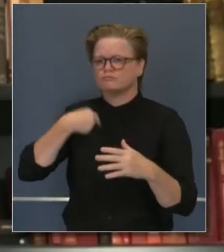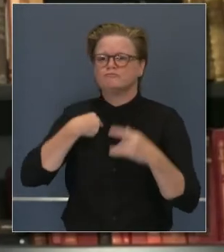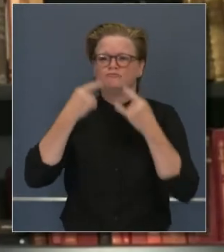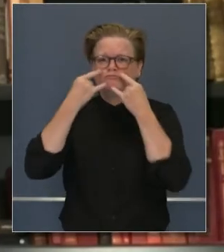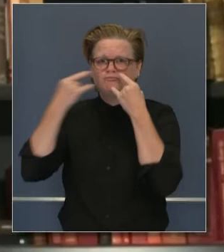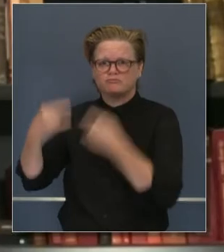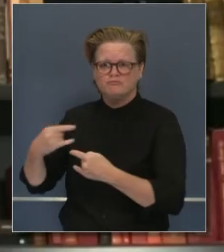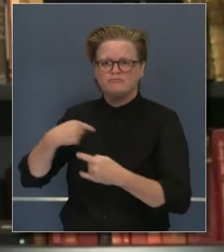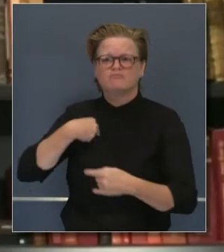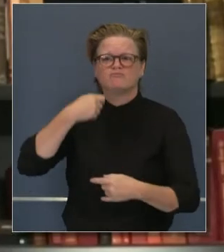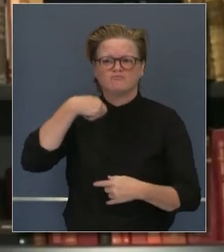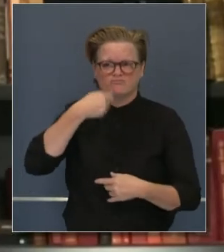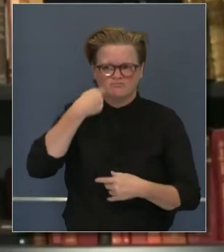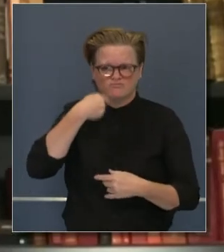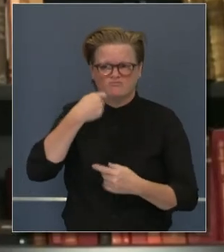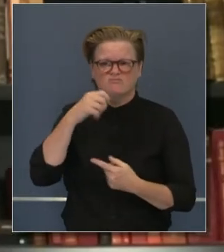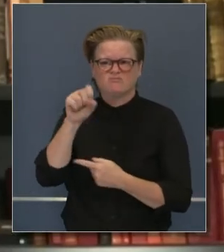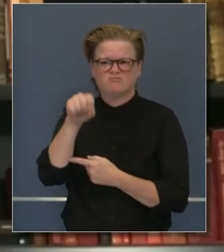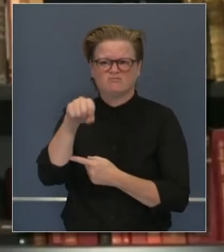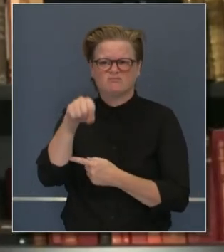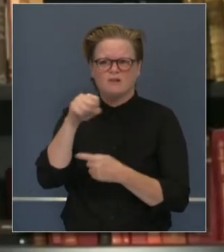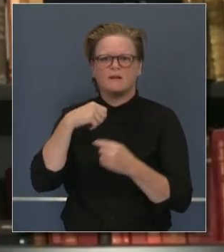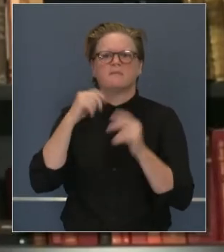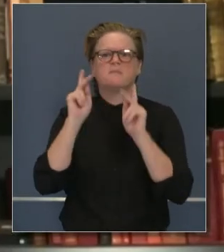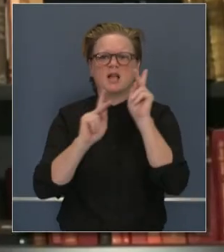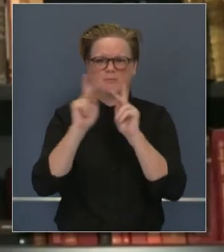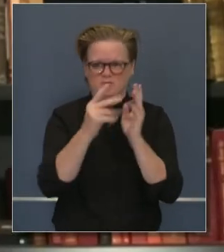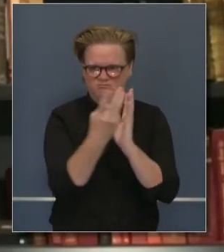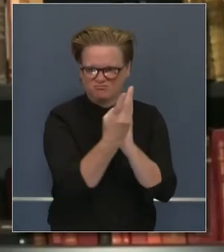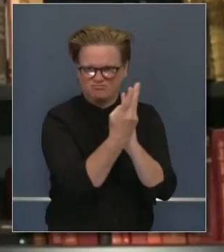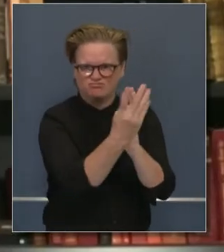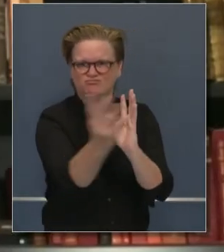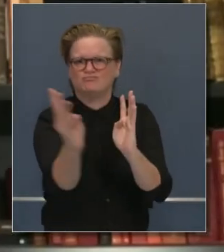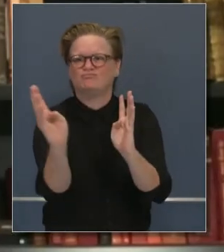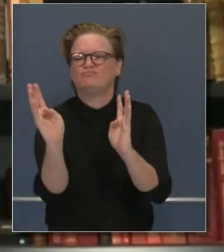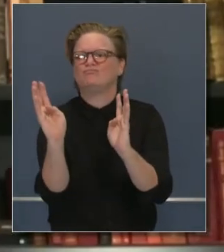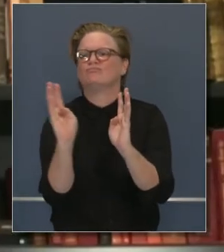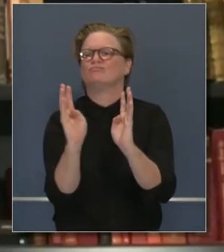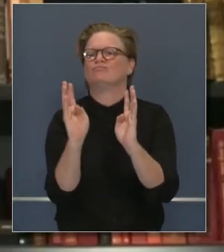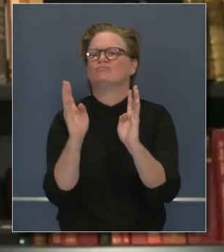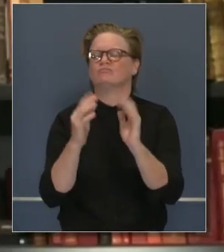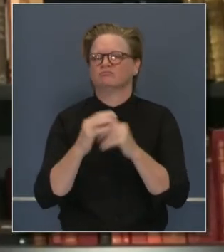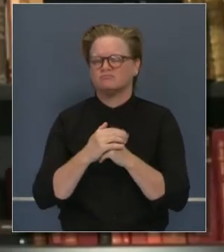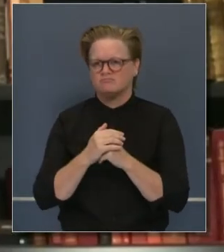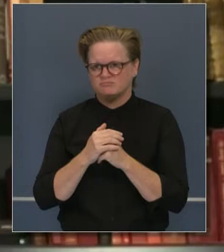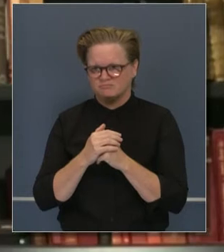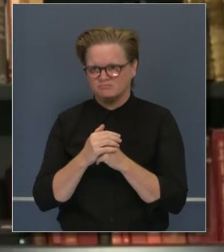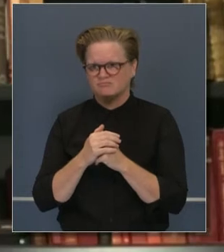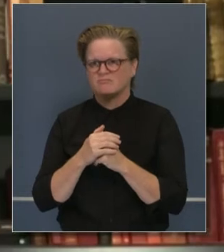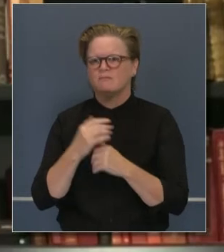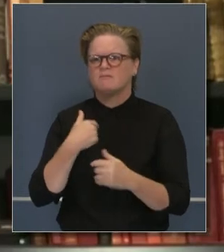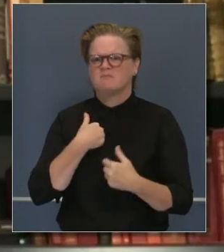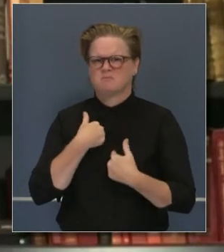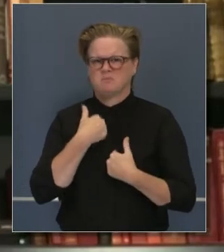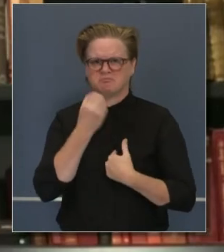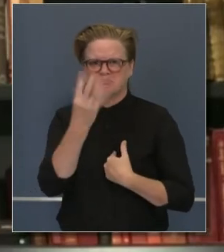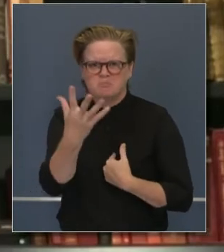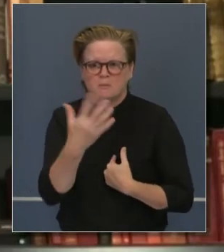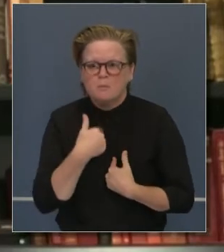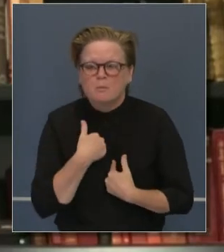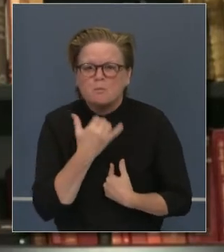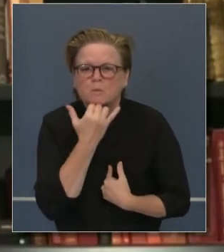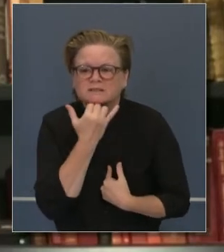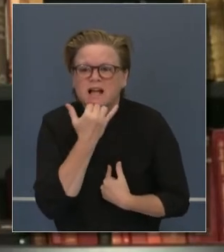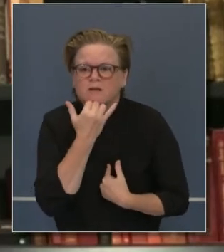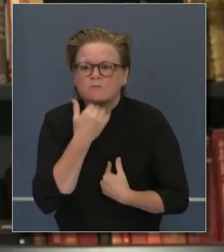de reunirme con personas, un mayor número de lo que yo estaba recomendando. Eso fue un error por